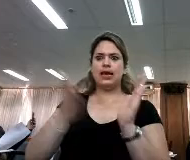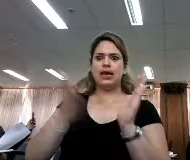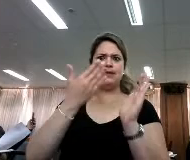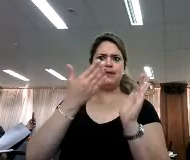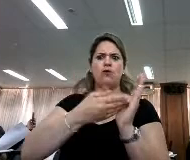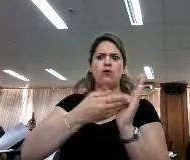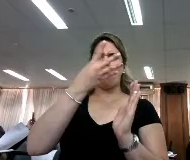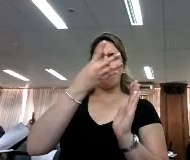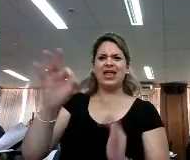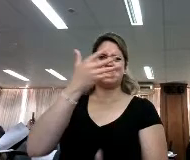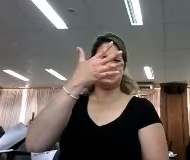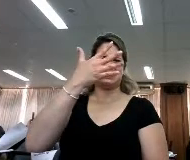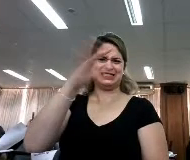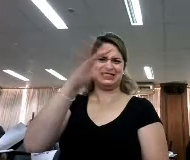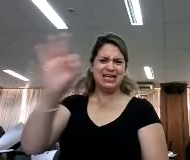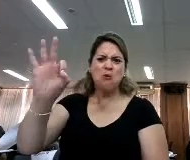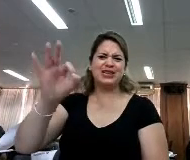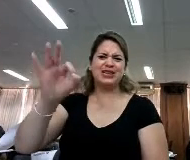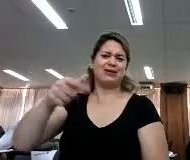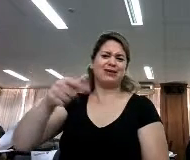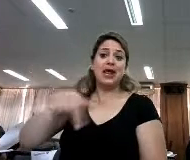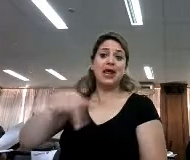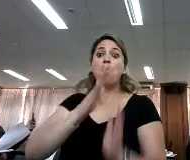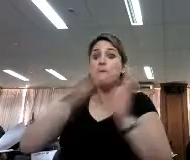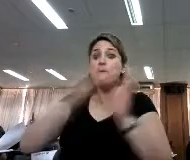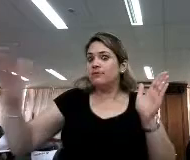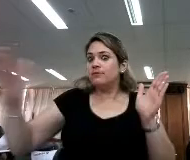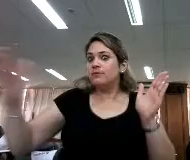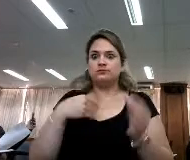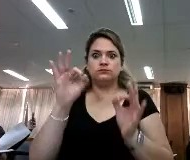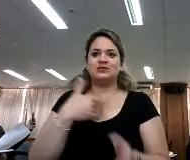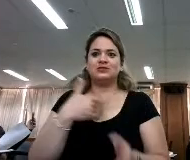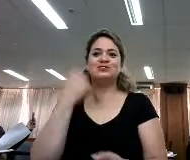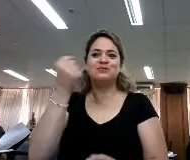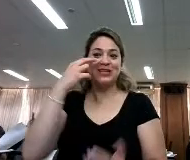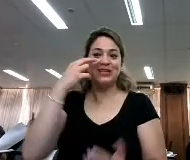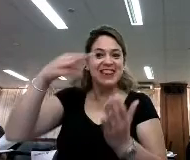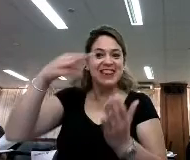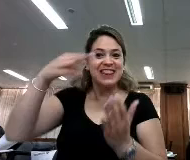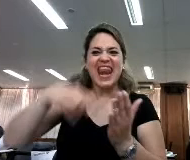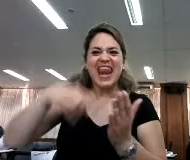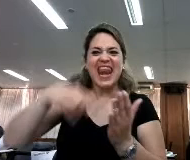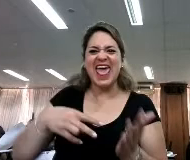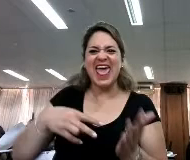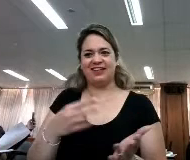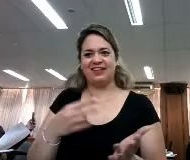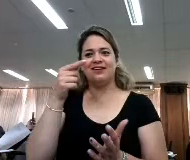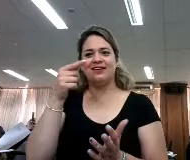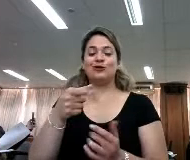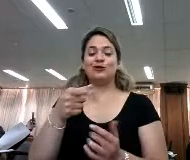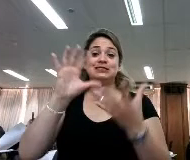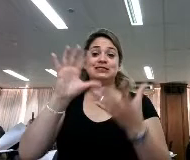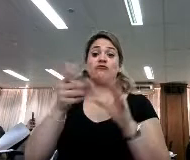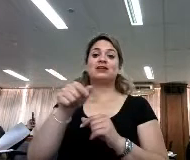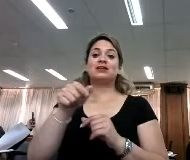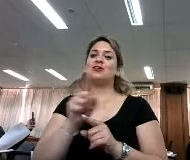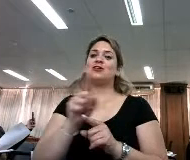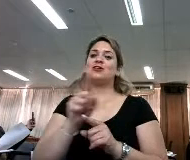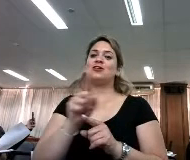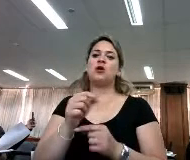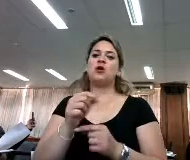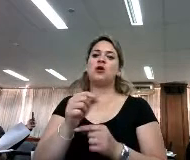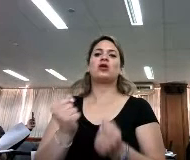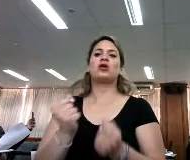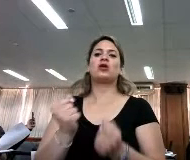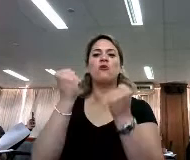libros en un año, entonces no le perdamos la vista a este formato porque viene muy fuerte y la gente